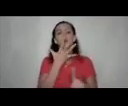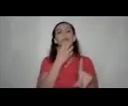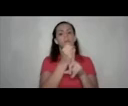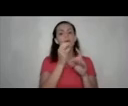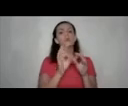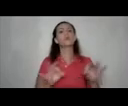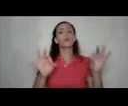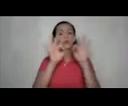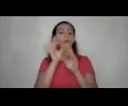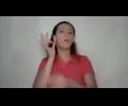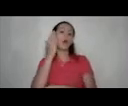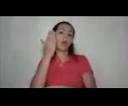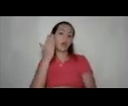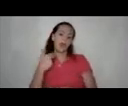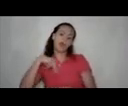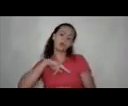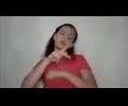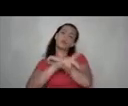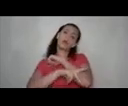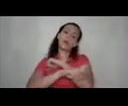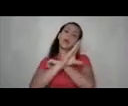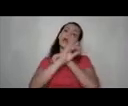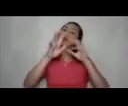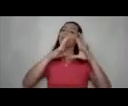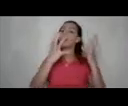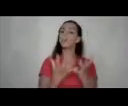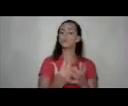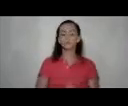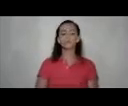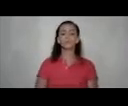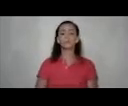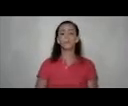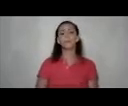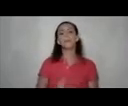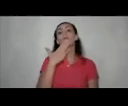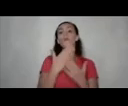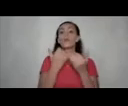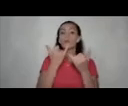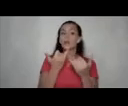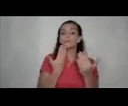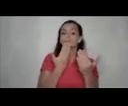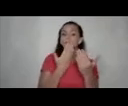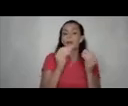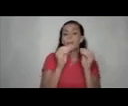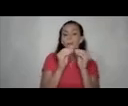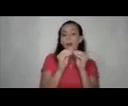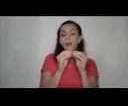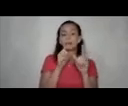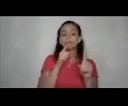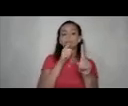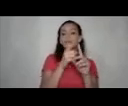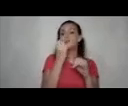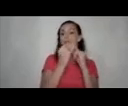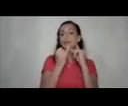en las mujeres en nuestro país y en el mundo y bien como nos vamos acercando un poco hacia el final